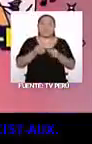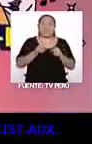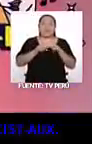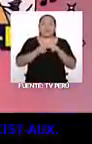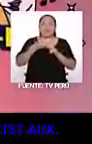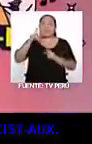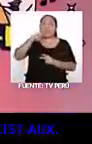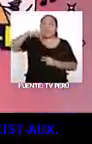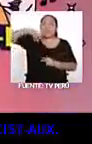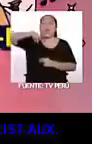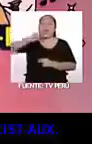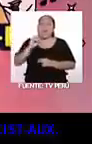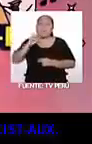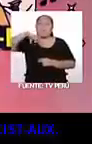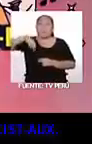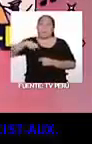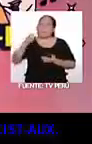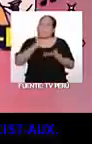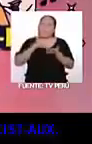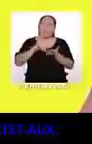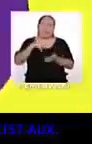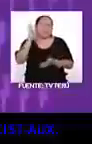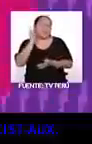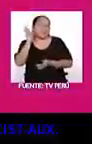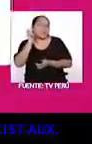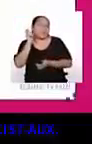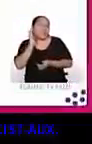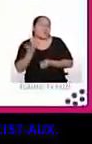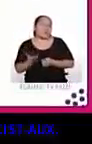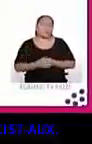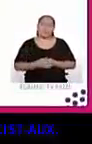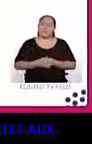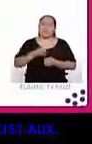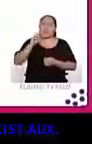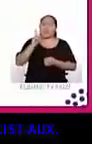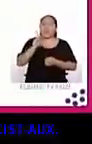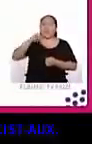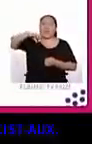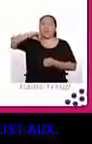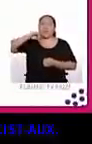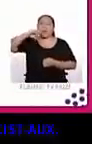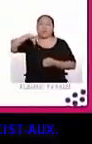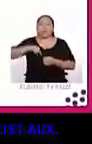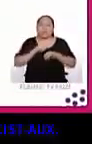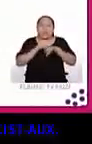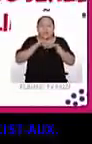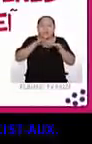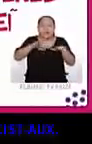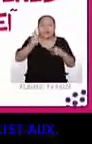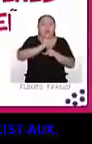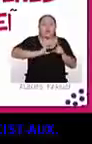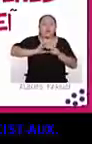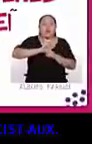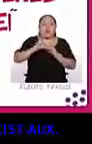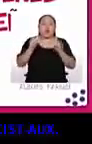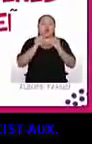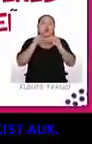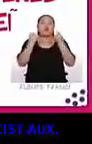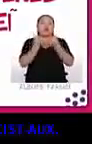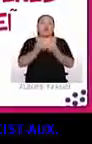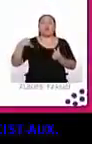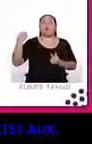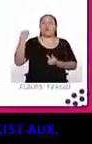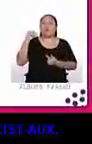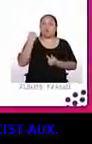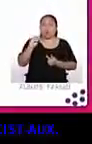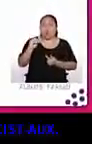empecemos con el K-pop, que es el que más suena últimamente. El K-pop influye culturalmente en un sector de jóvenes limeños